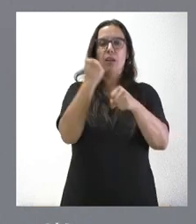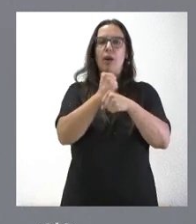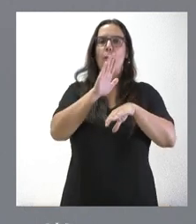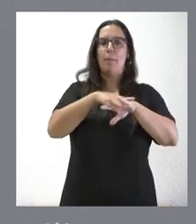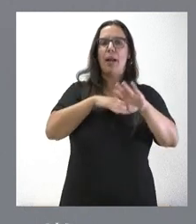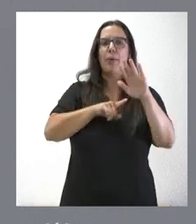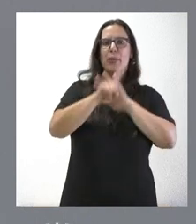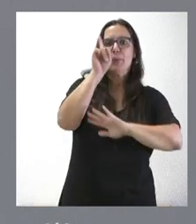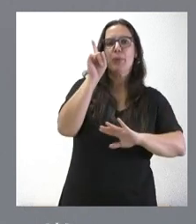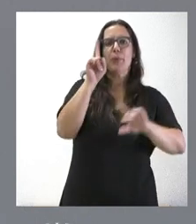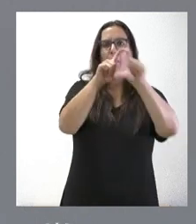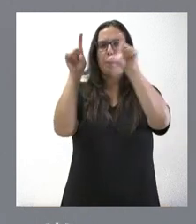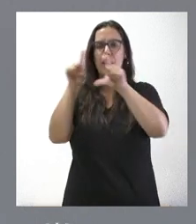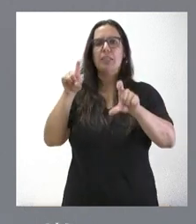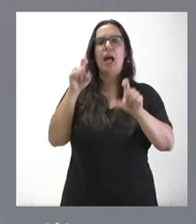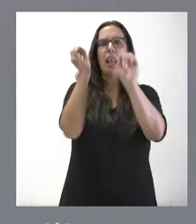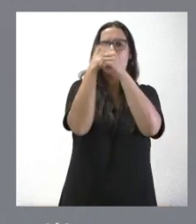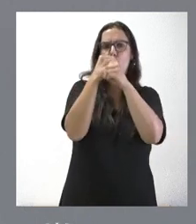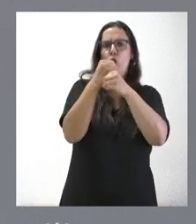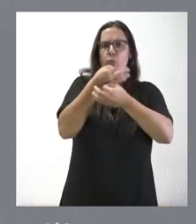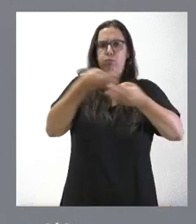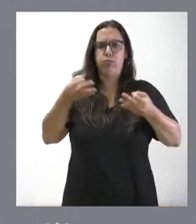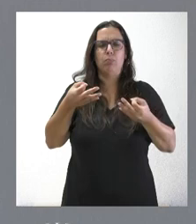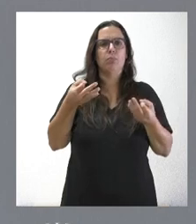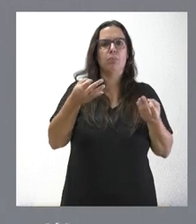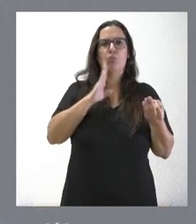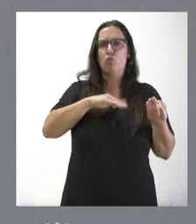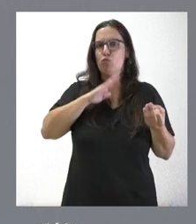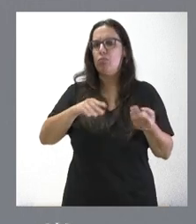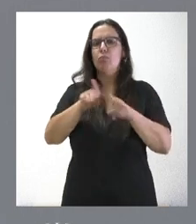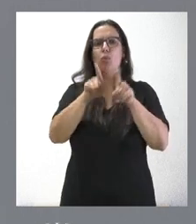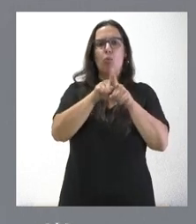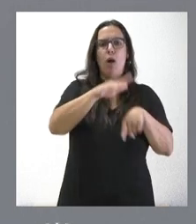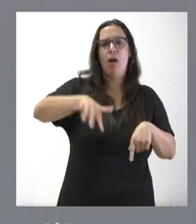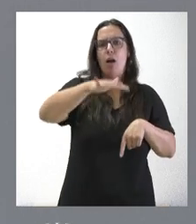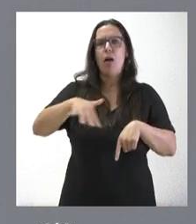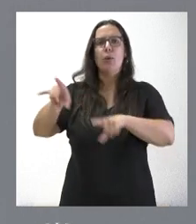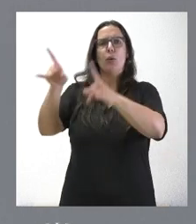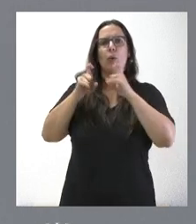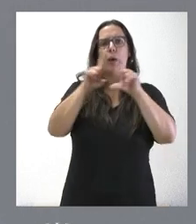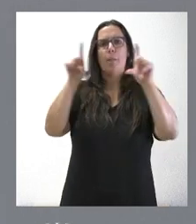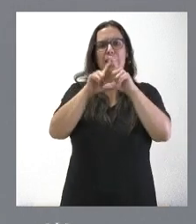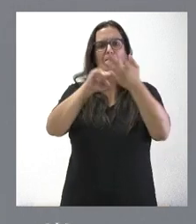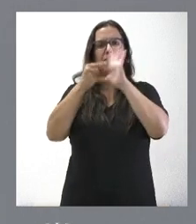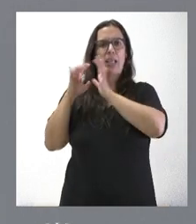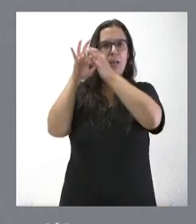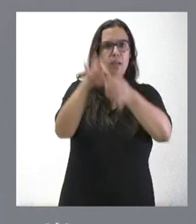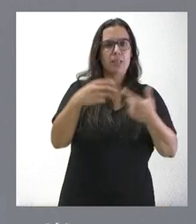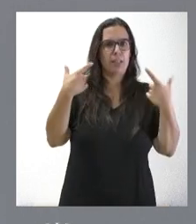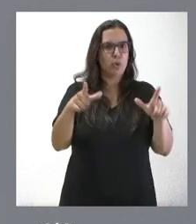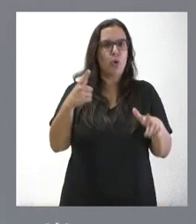desarrollo de la actividad empresarial, laboratorios equipados, áreas destinadas al alojamiento de empresas técnicas relacionadas con el sector de la